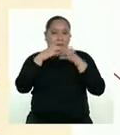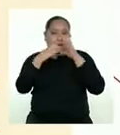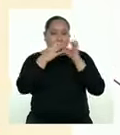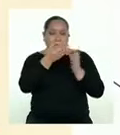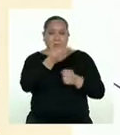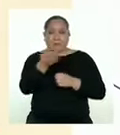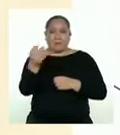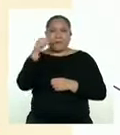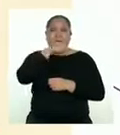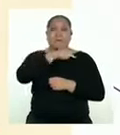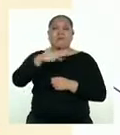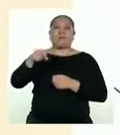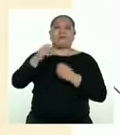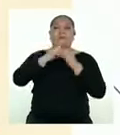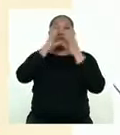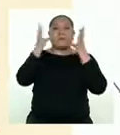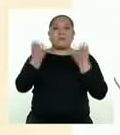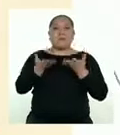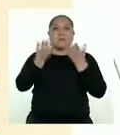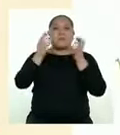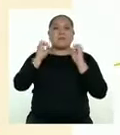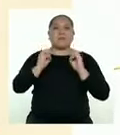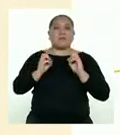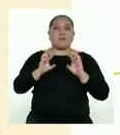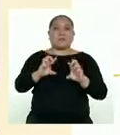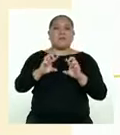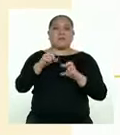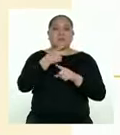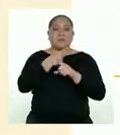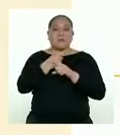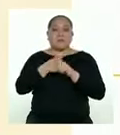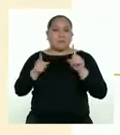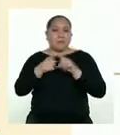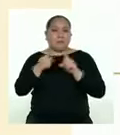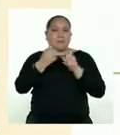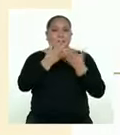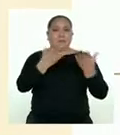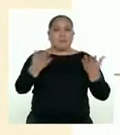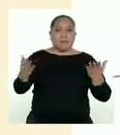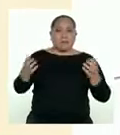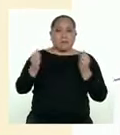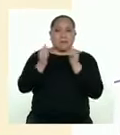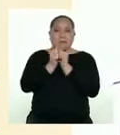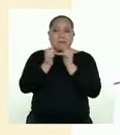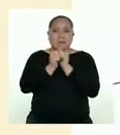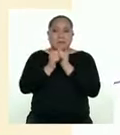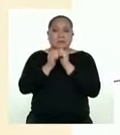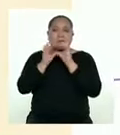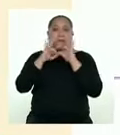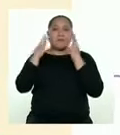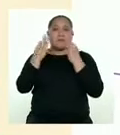Estos días otorgan la gran oportunidad para hacer cosas diferentes como familia y unirse más.